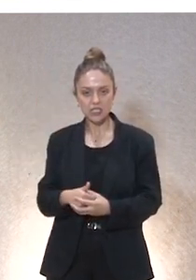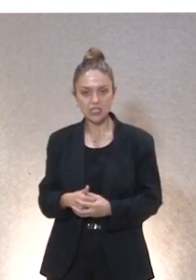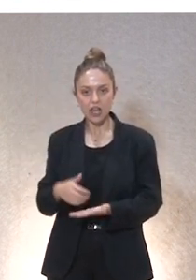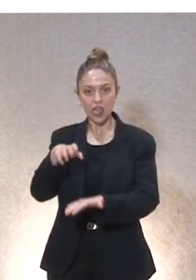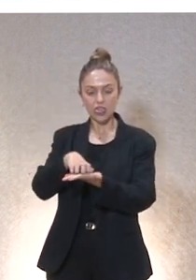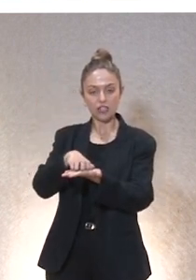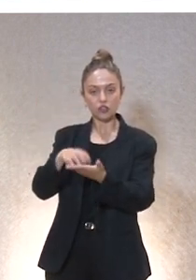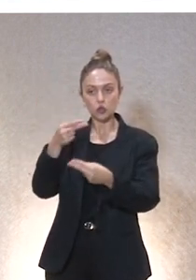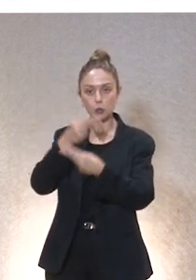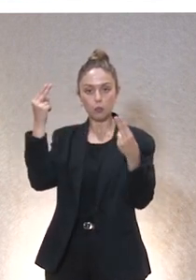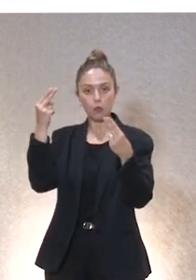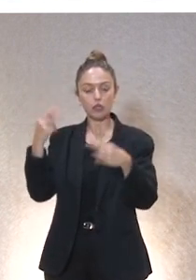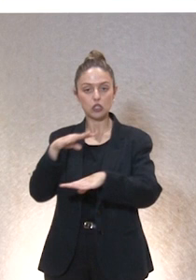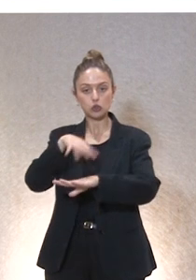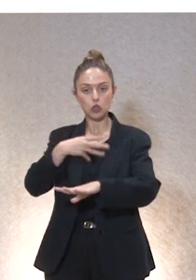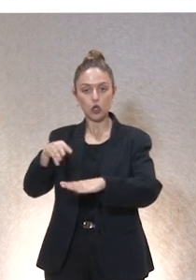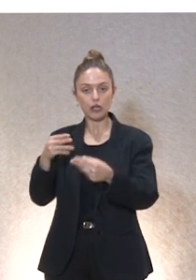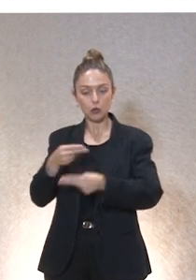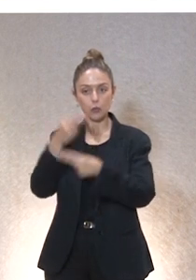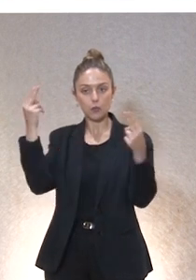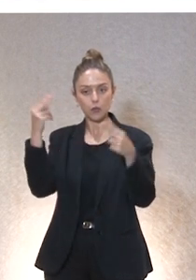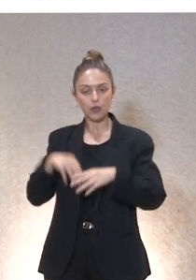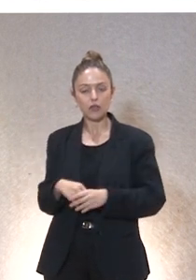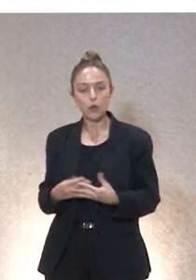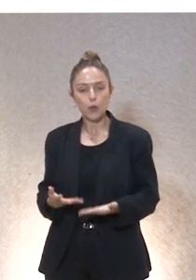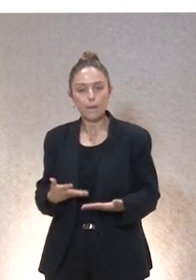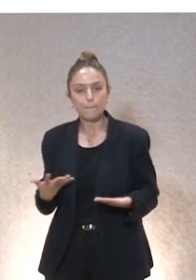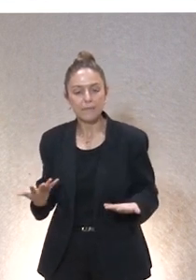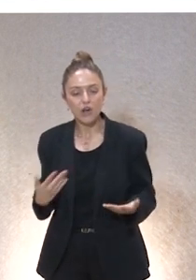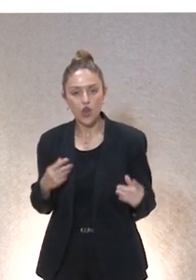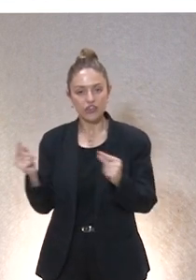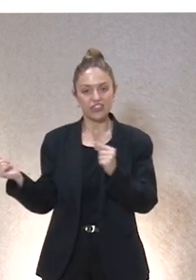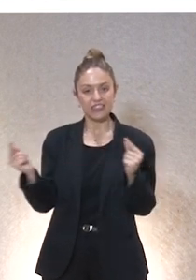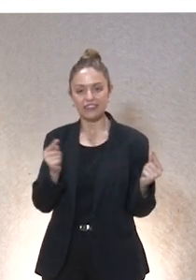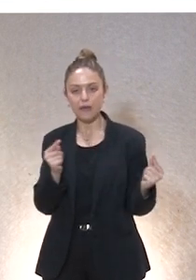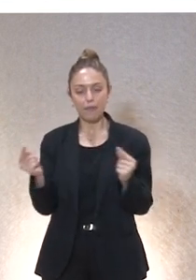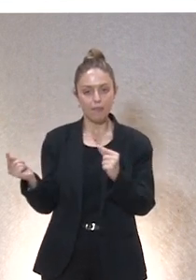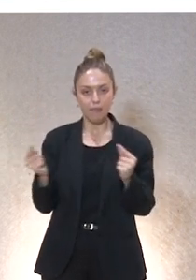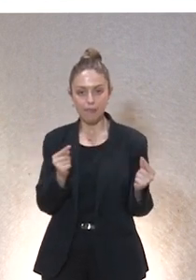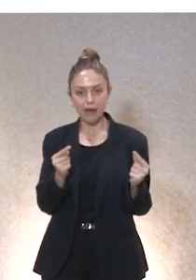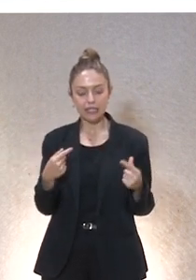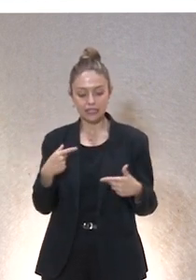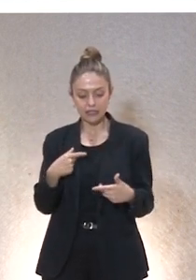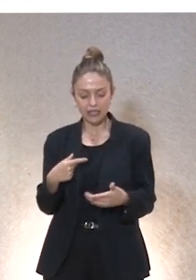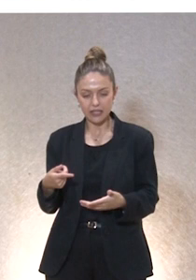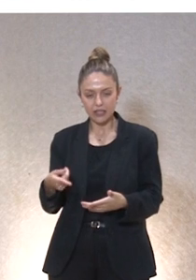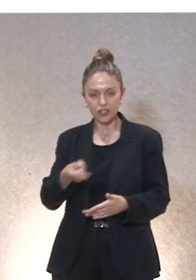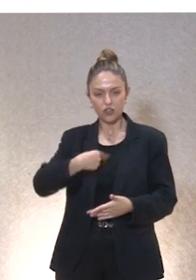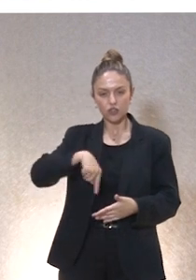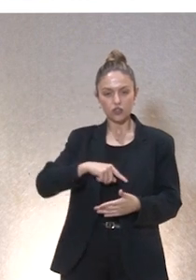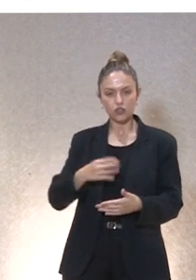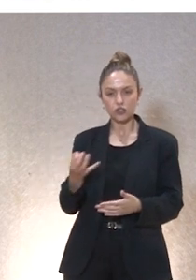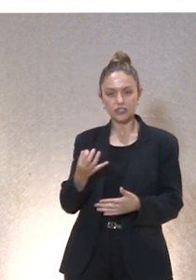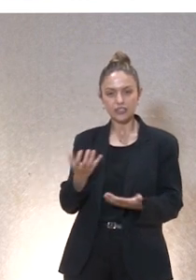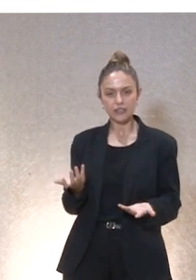centros públicos más horarios públicos más pero hay un debate que no se plantea y que nosotros tenemos que plantear si nos preocupa la buena